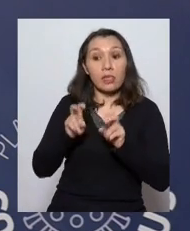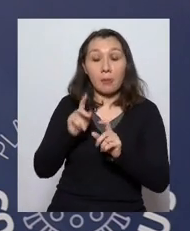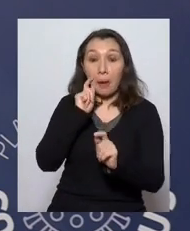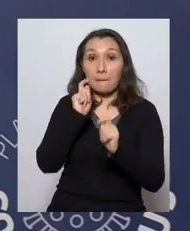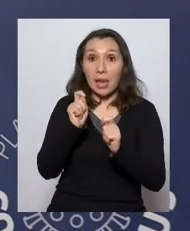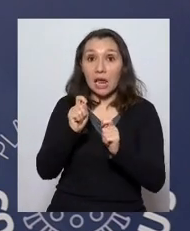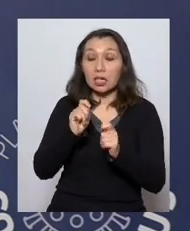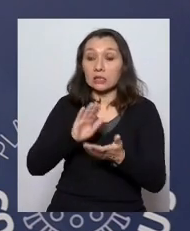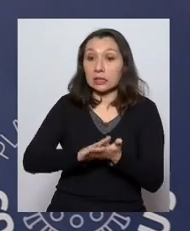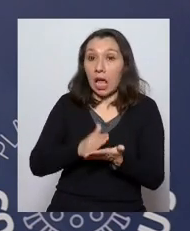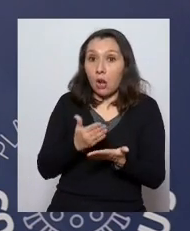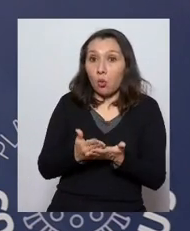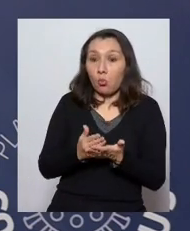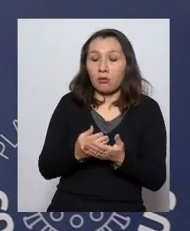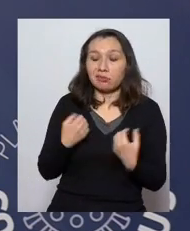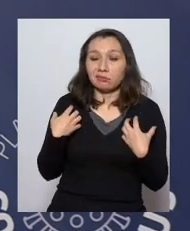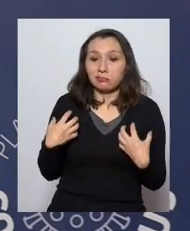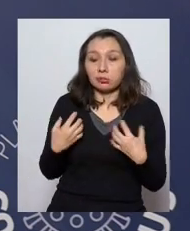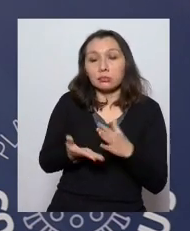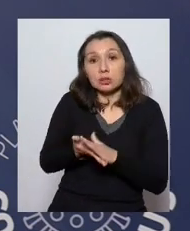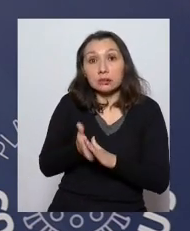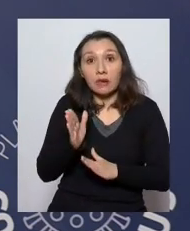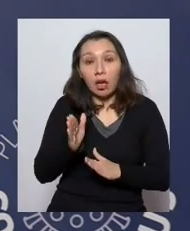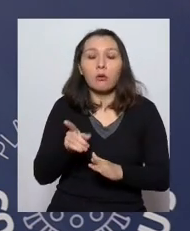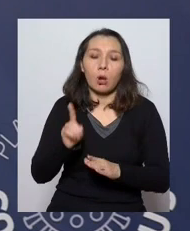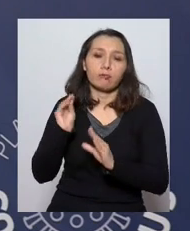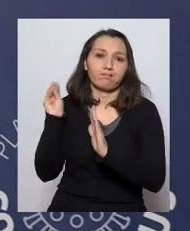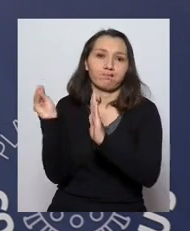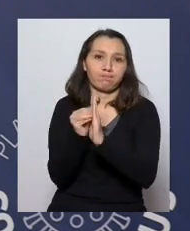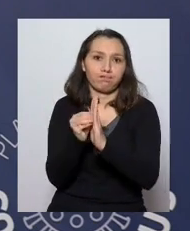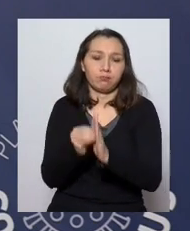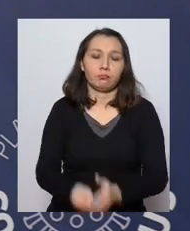del riesgo sanitario que tiene esa conducta va a aplicar